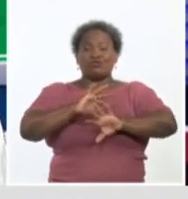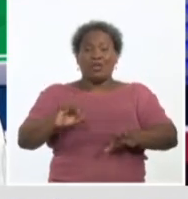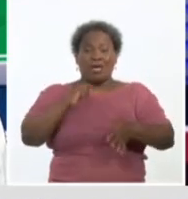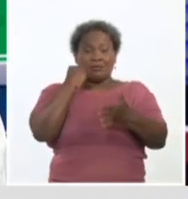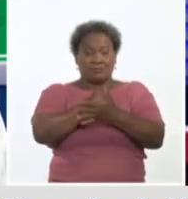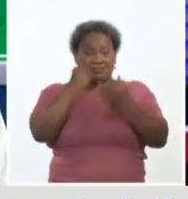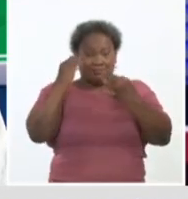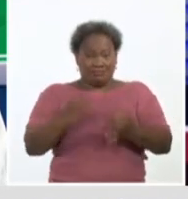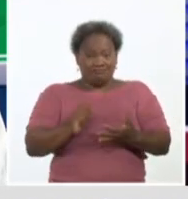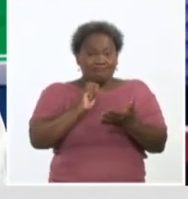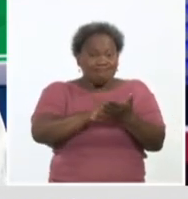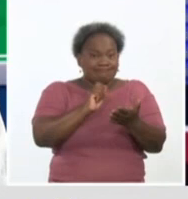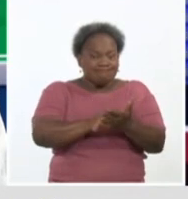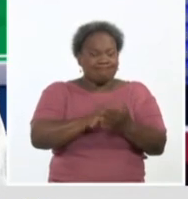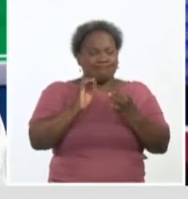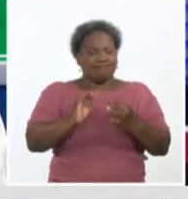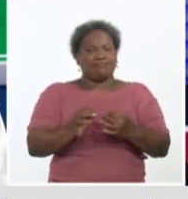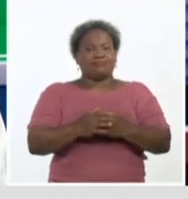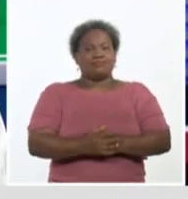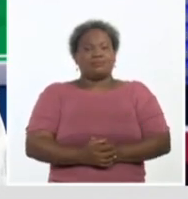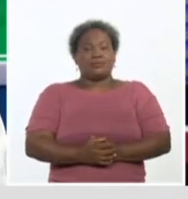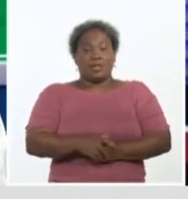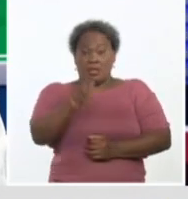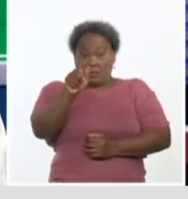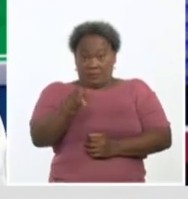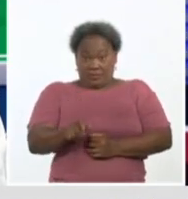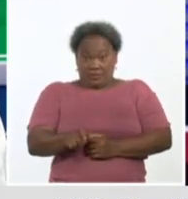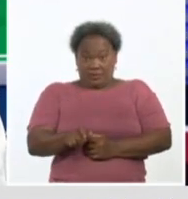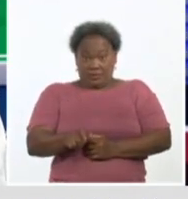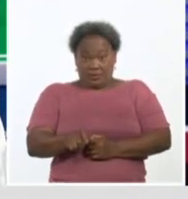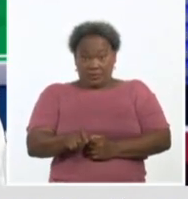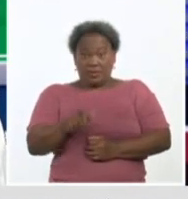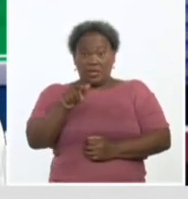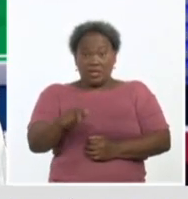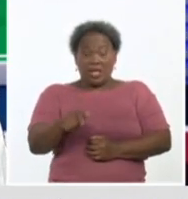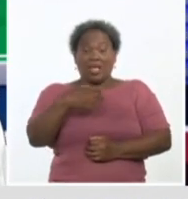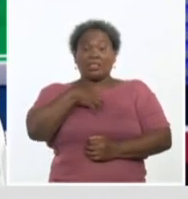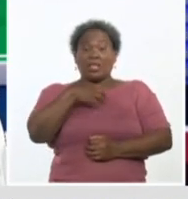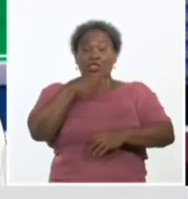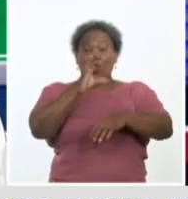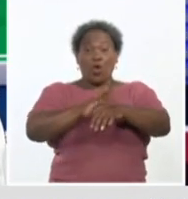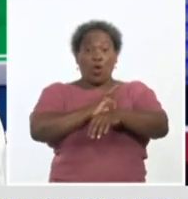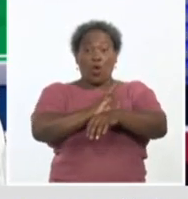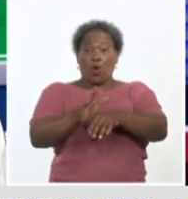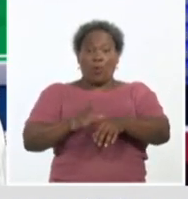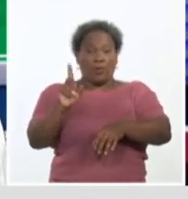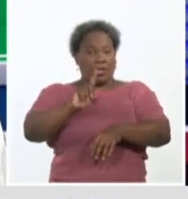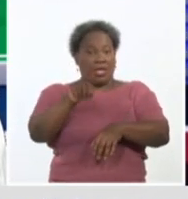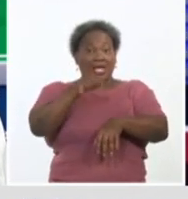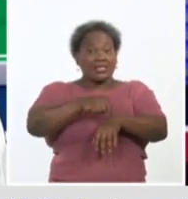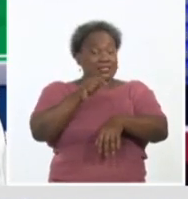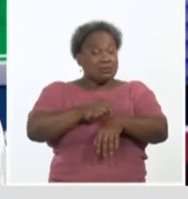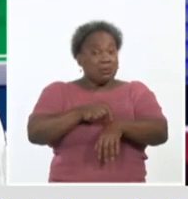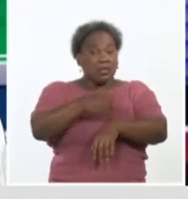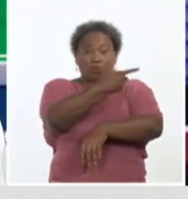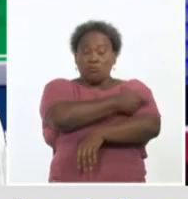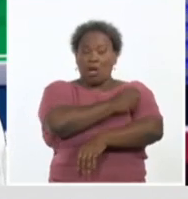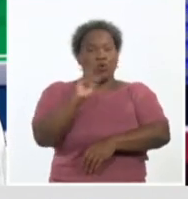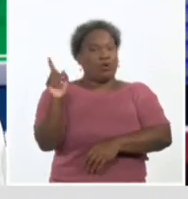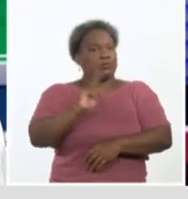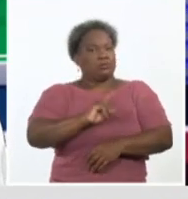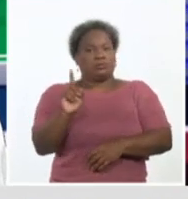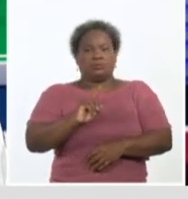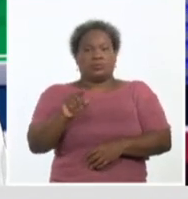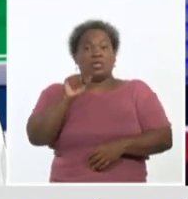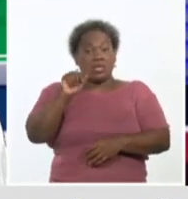registrada. Las personas o los pacientes que han sufrido la COVID no deben en este momento, o sea, es un criterio de